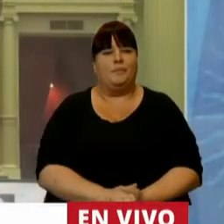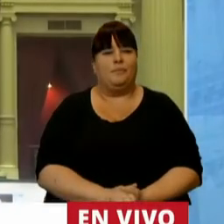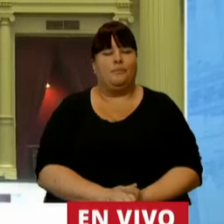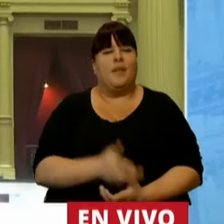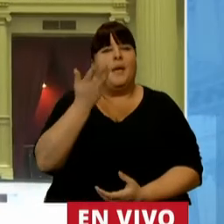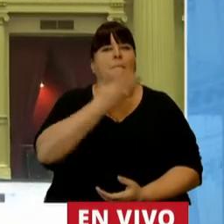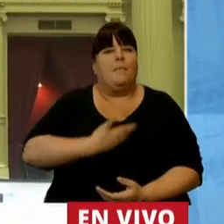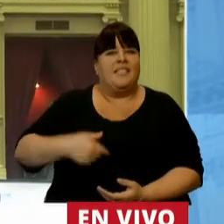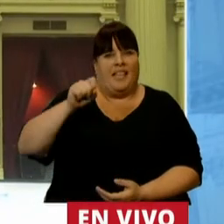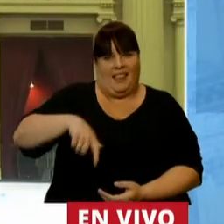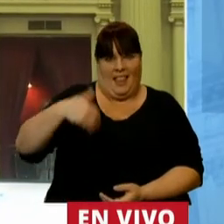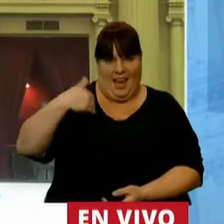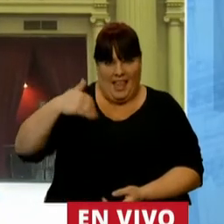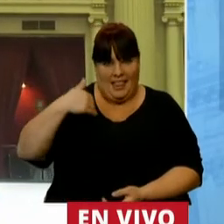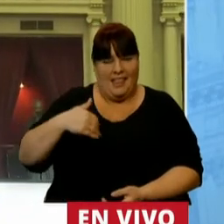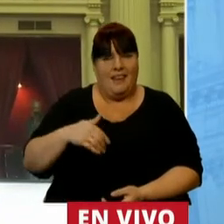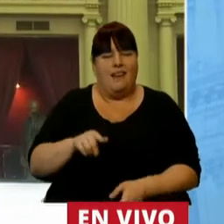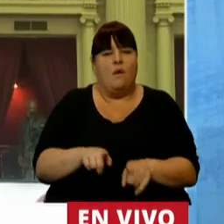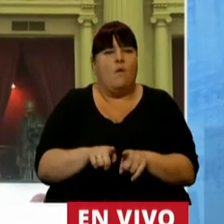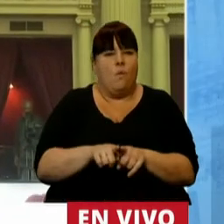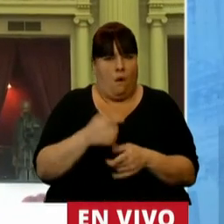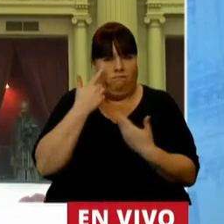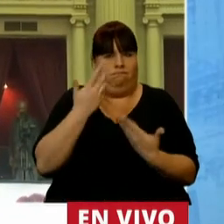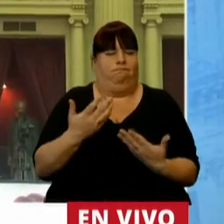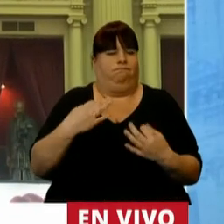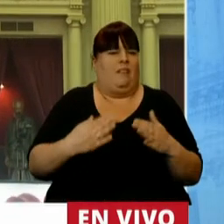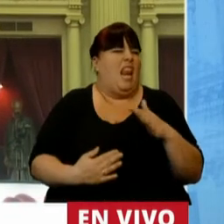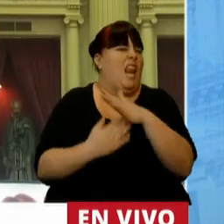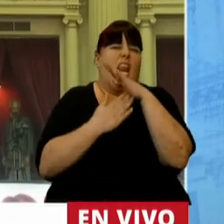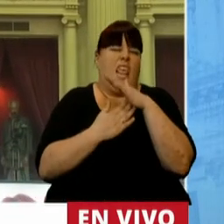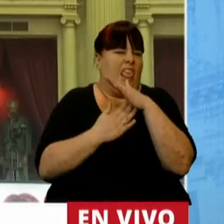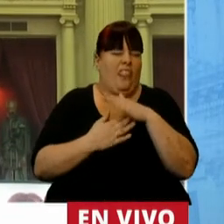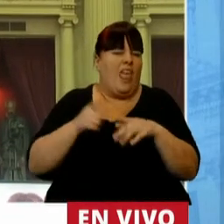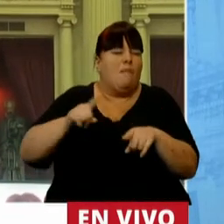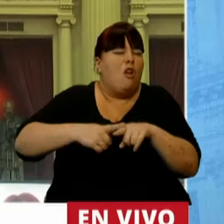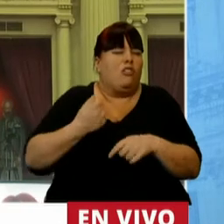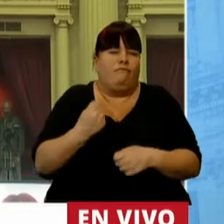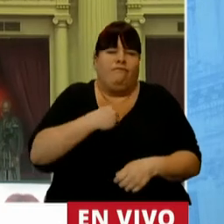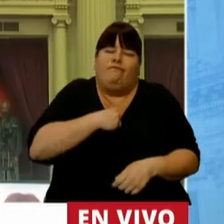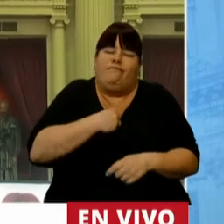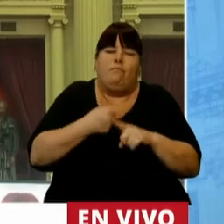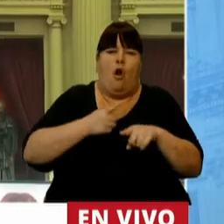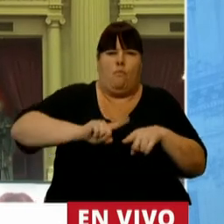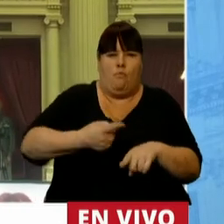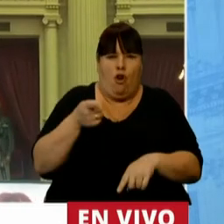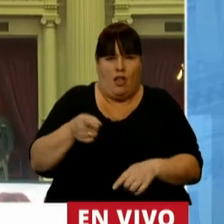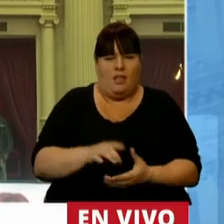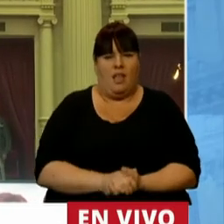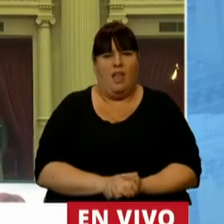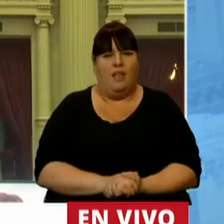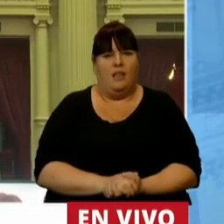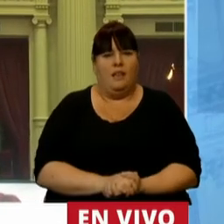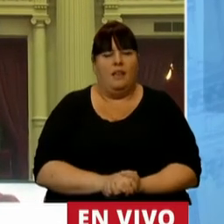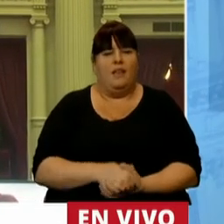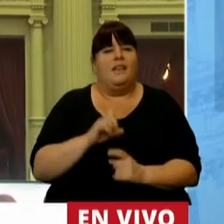un presidente argentino realmente que mostró ser un líder y un dirigente apasionado por la política y